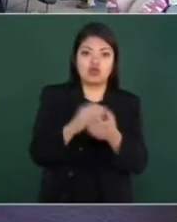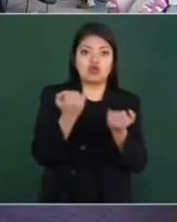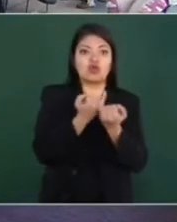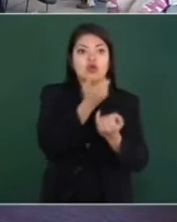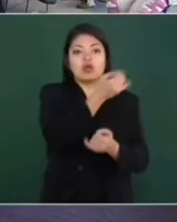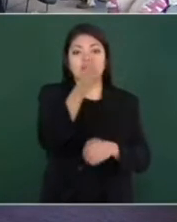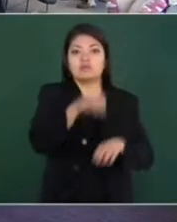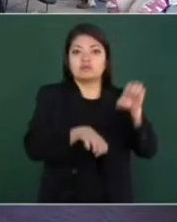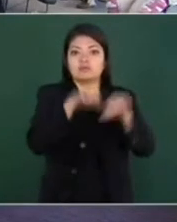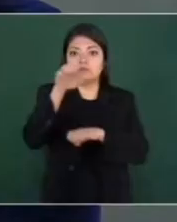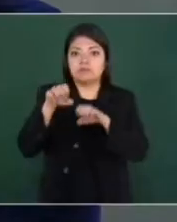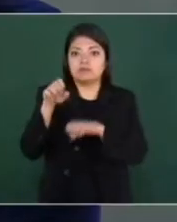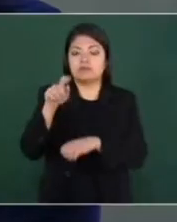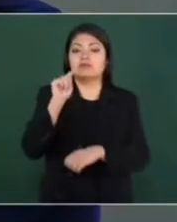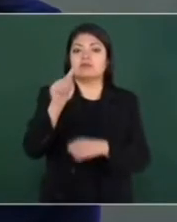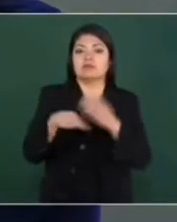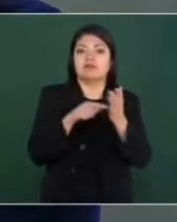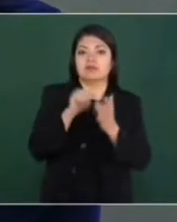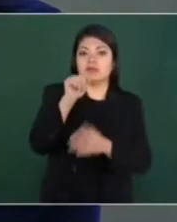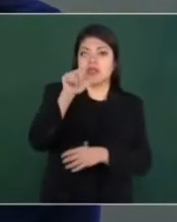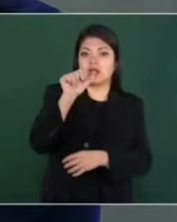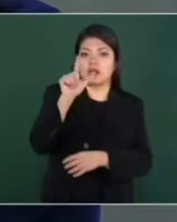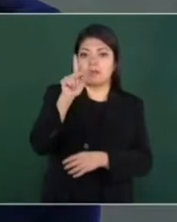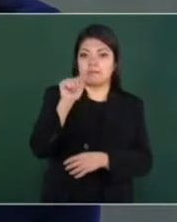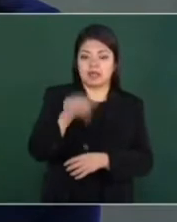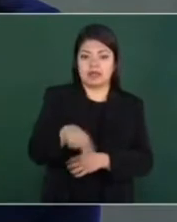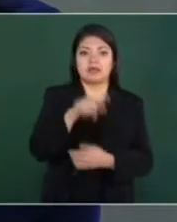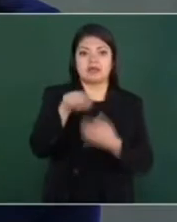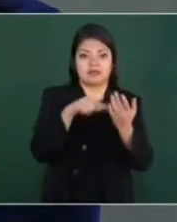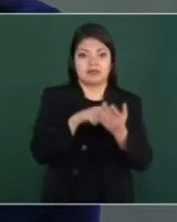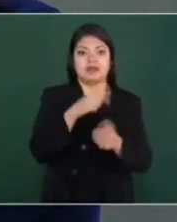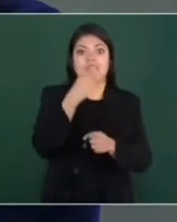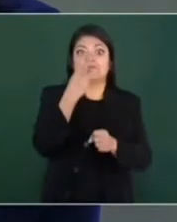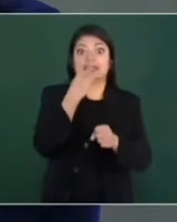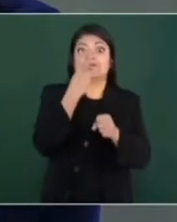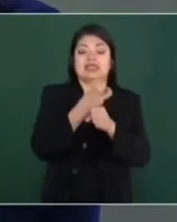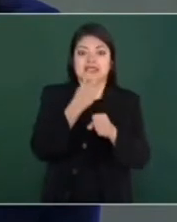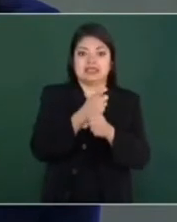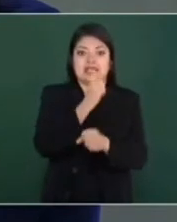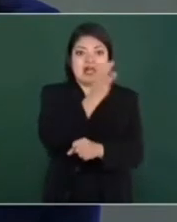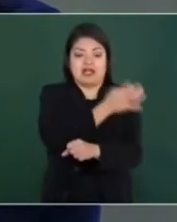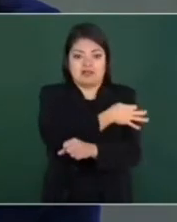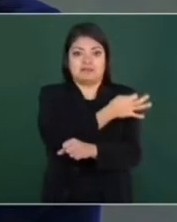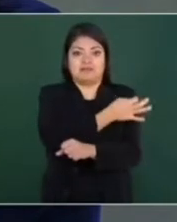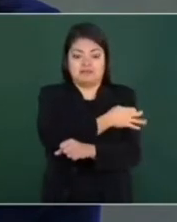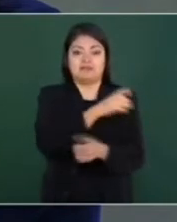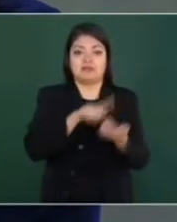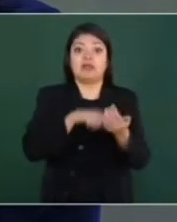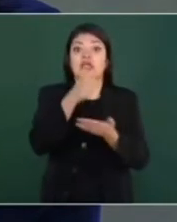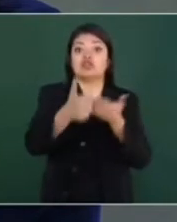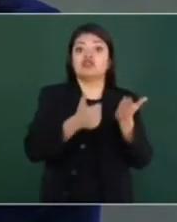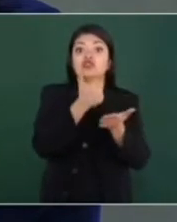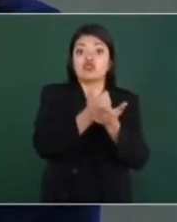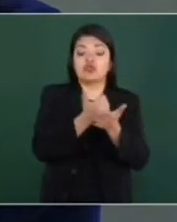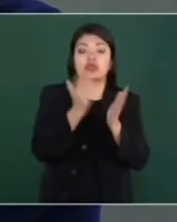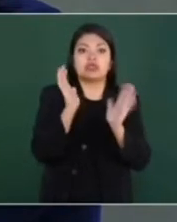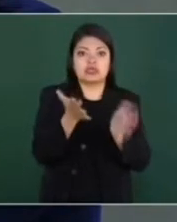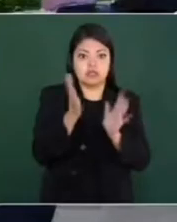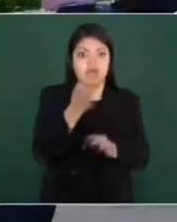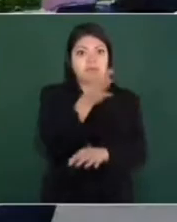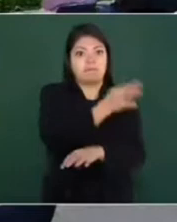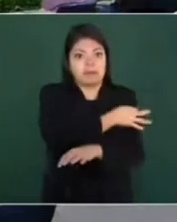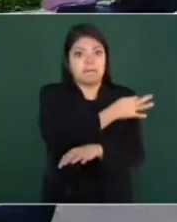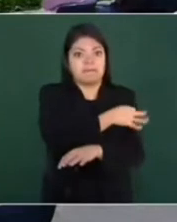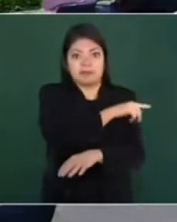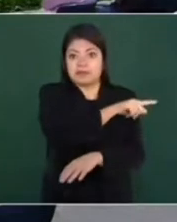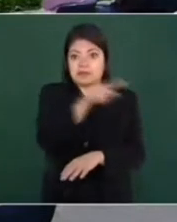adultos de Tlalpa que estamos vacunando el día de hoy en su tercera dosis. Aquí en la ciudad ya se vacunó a todos